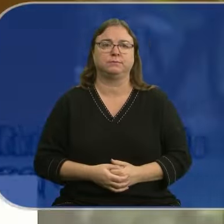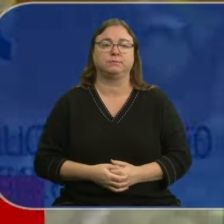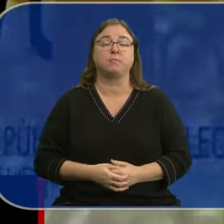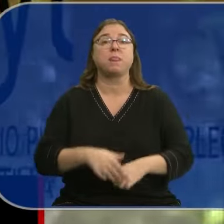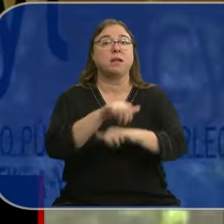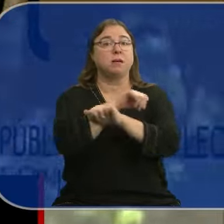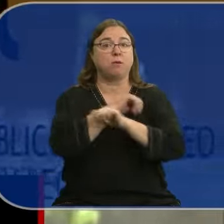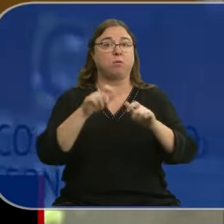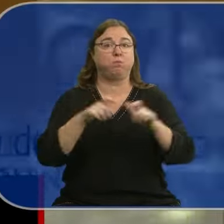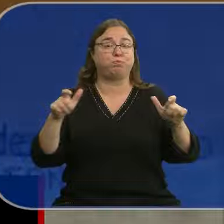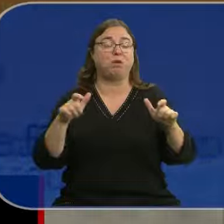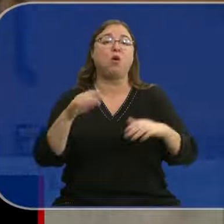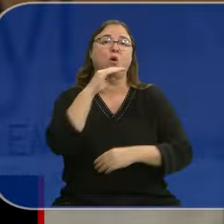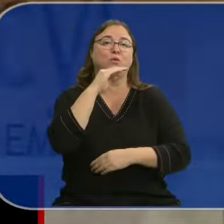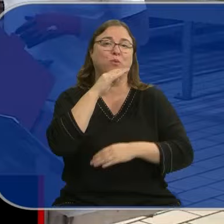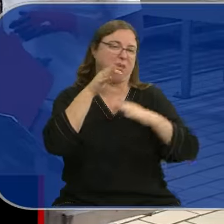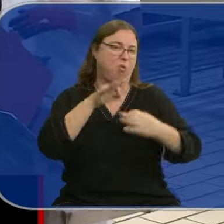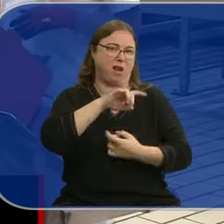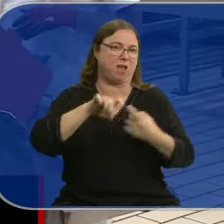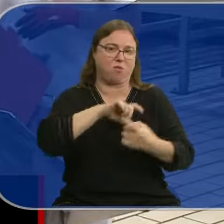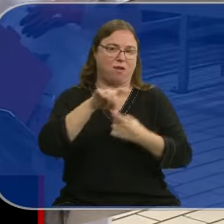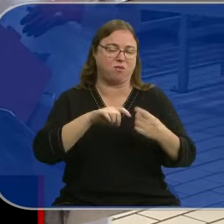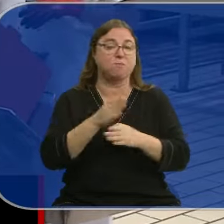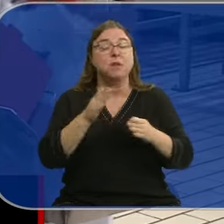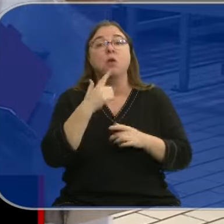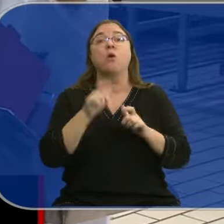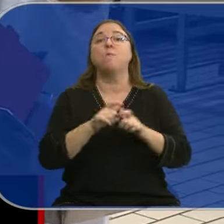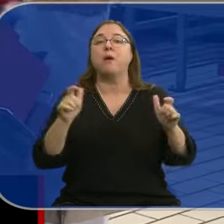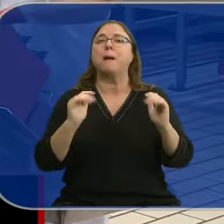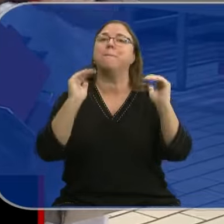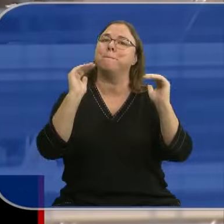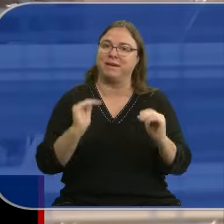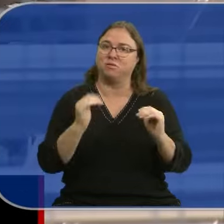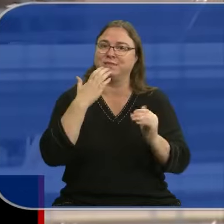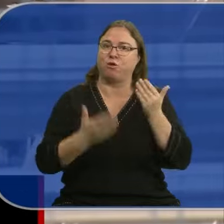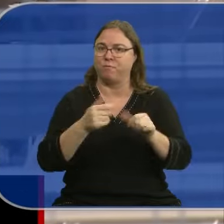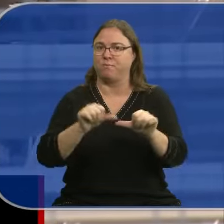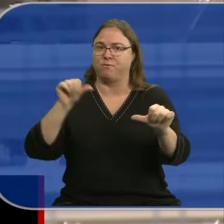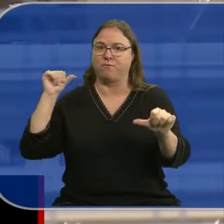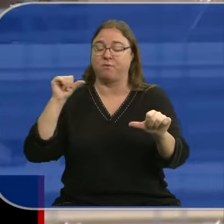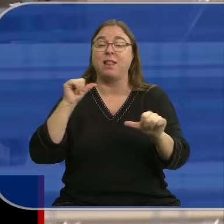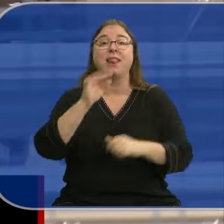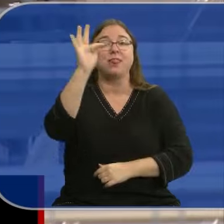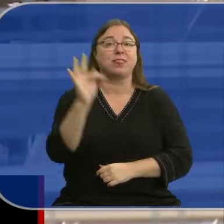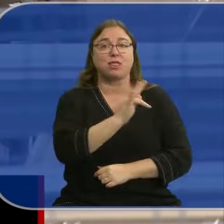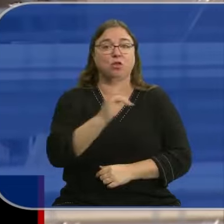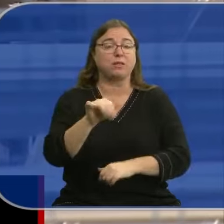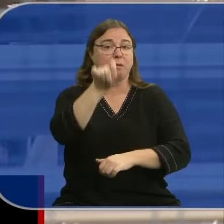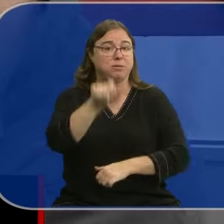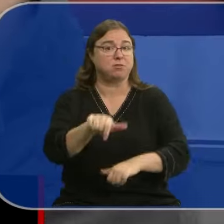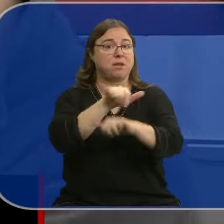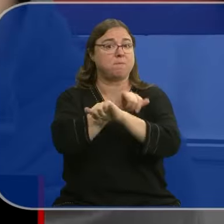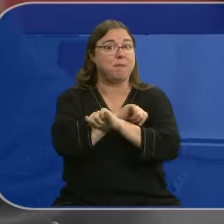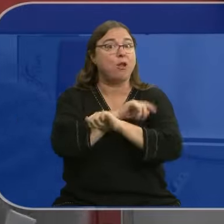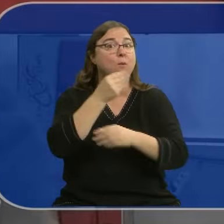El paro ha subido en octubre, como suele ocurrir todos los años, pero lo ha hecho en menor medida que en otras ocasiones. De hecho, la cifra total de desempleados